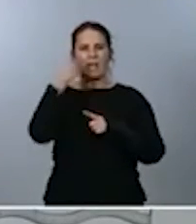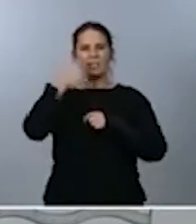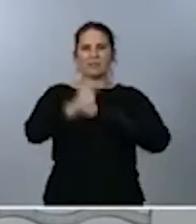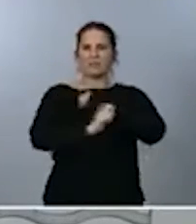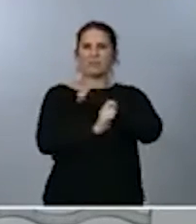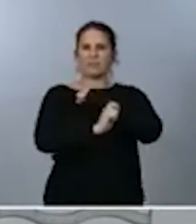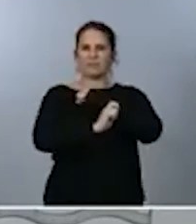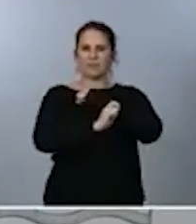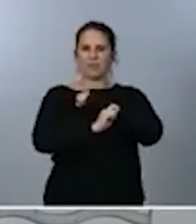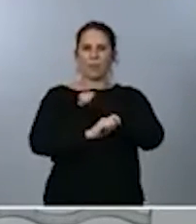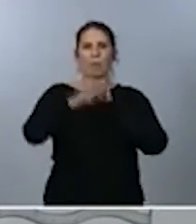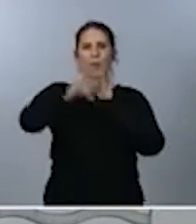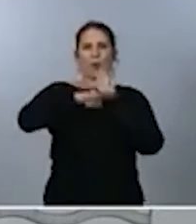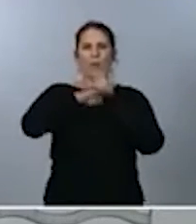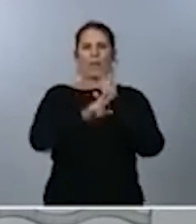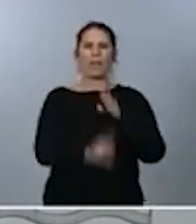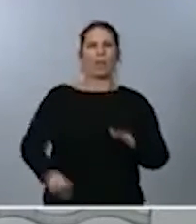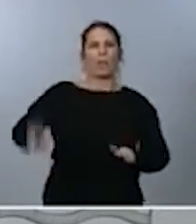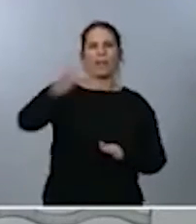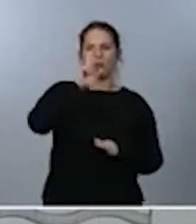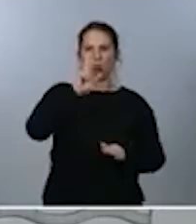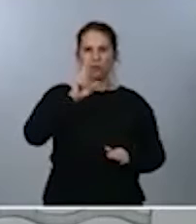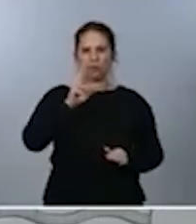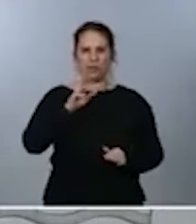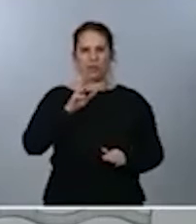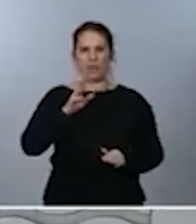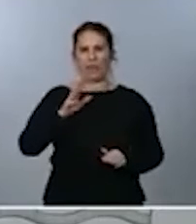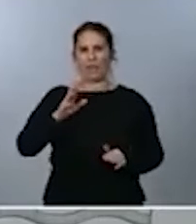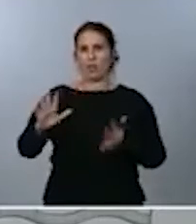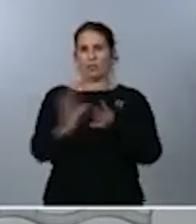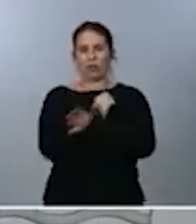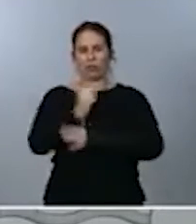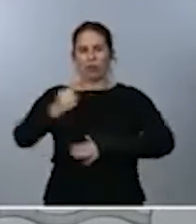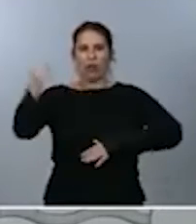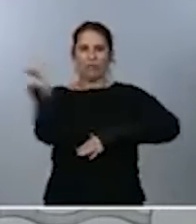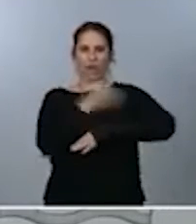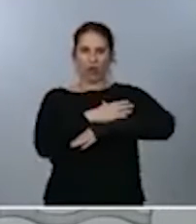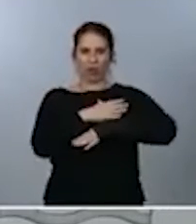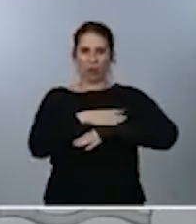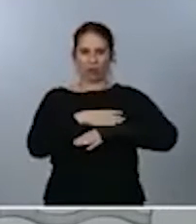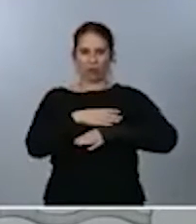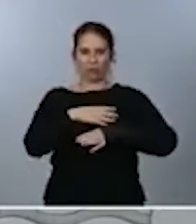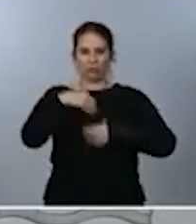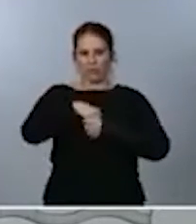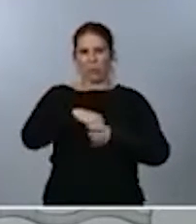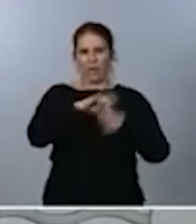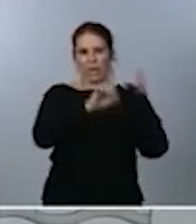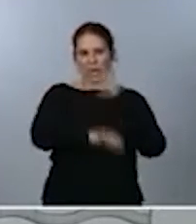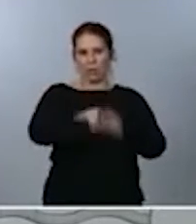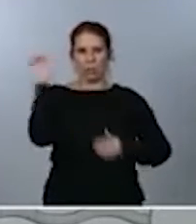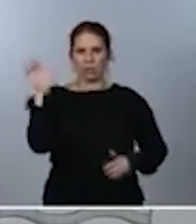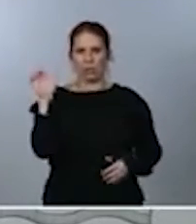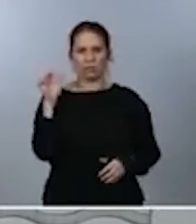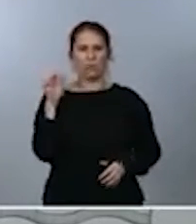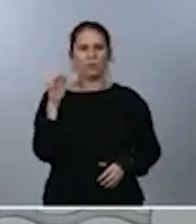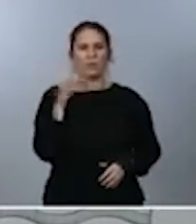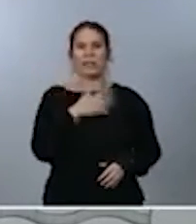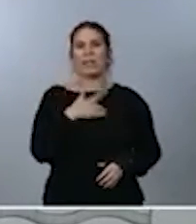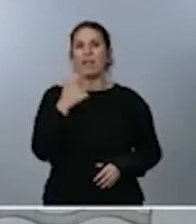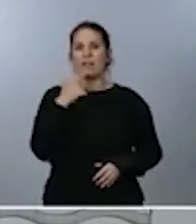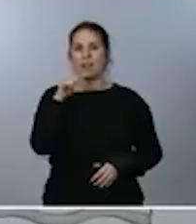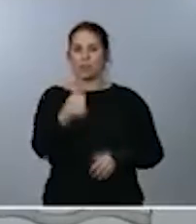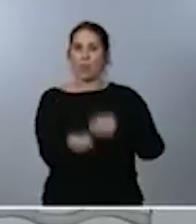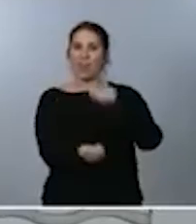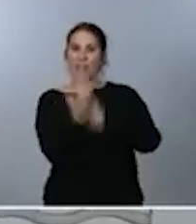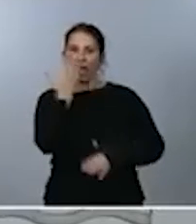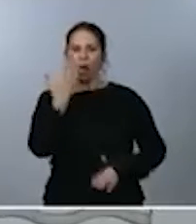recuperación de la totalidad de los fondos que componen el marco europeo y, por tanto, va a ser una jornada, entendemos, de